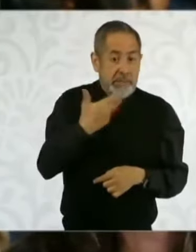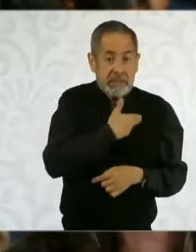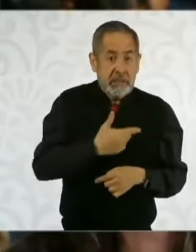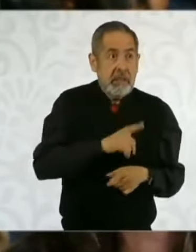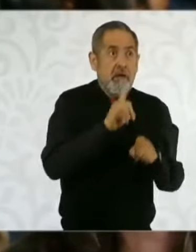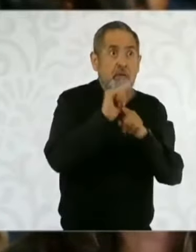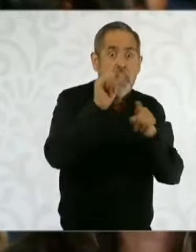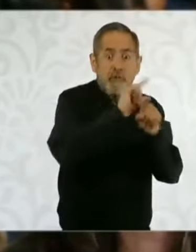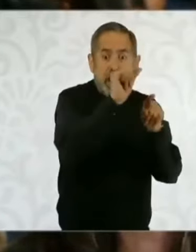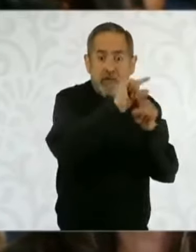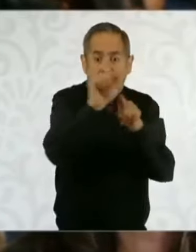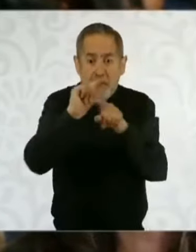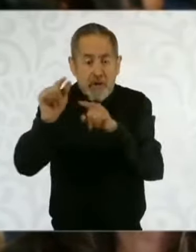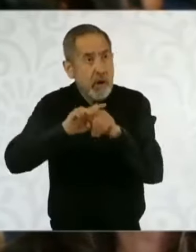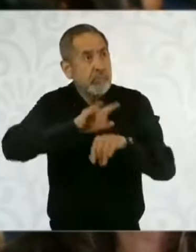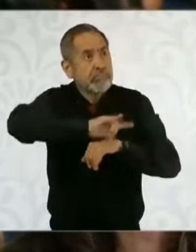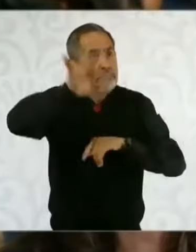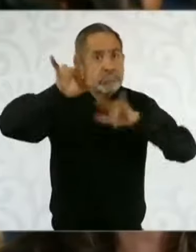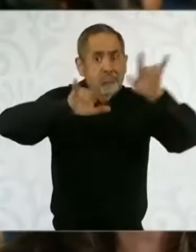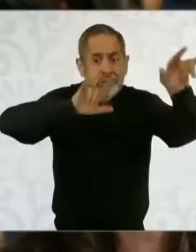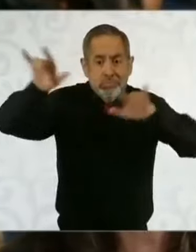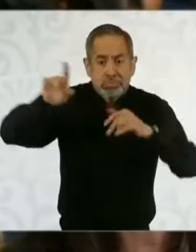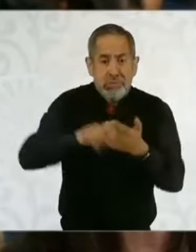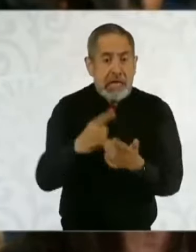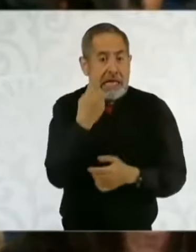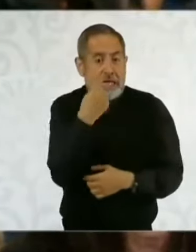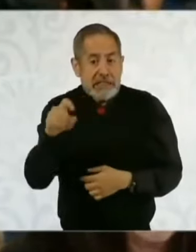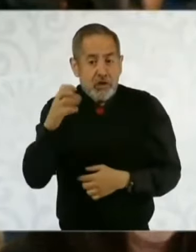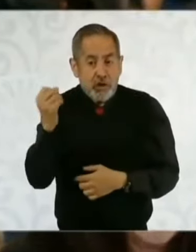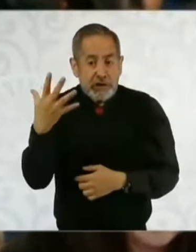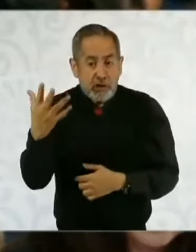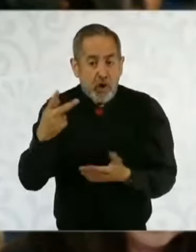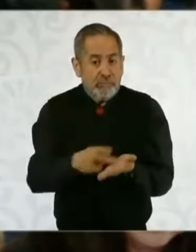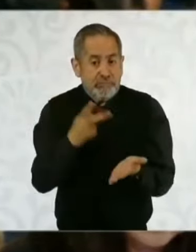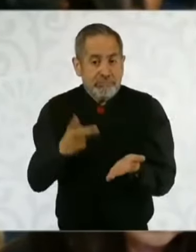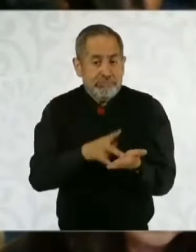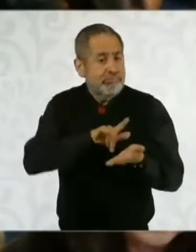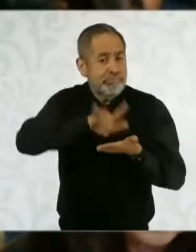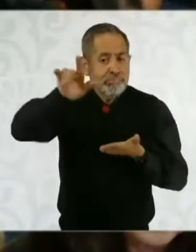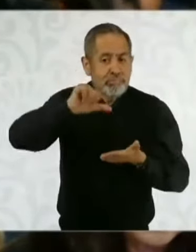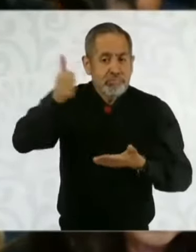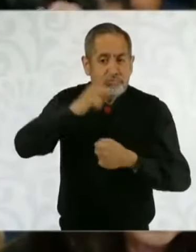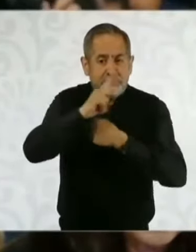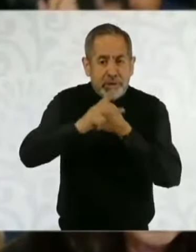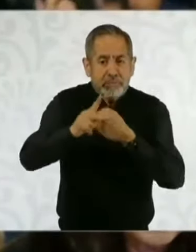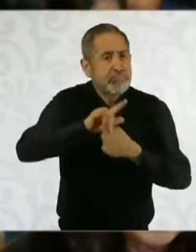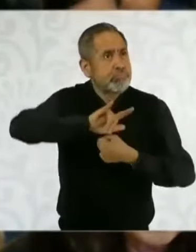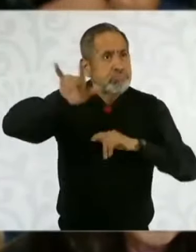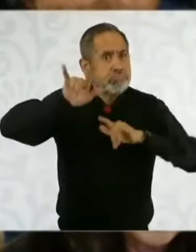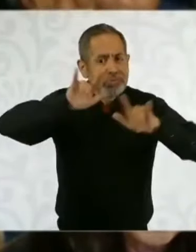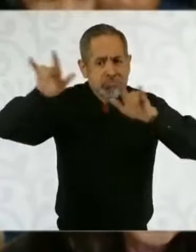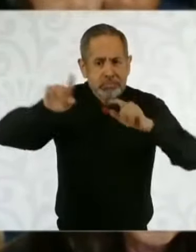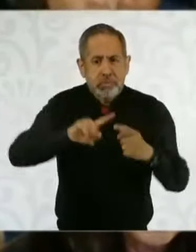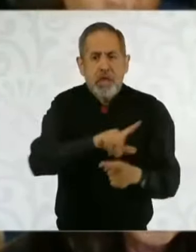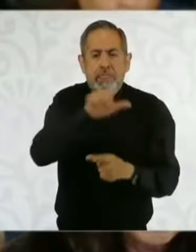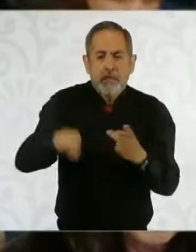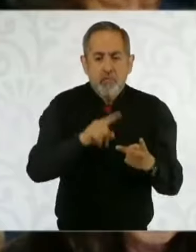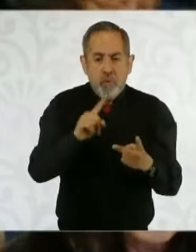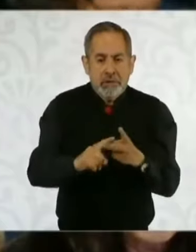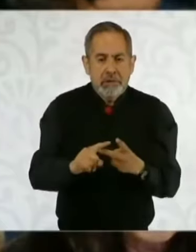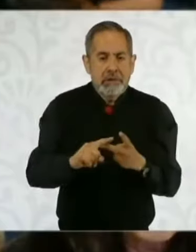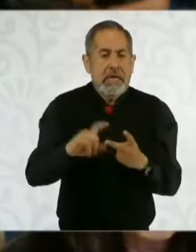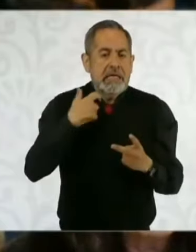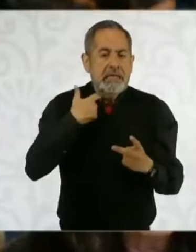en su sexenio hizo 105 salidas al exterior, después le sigue